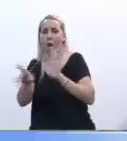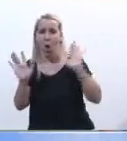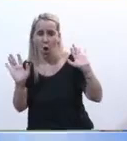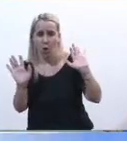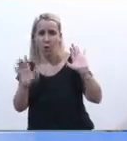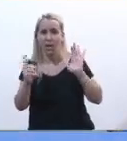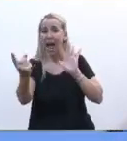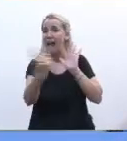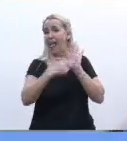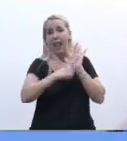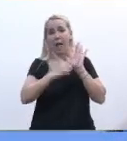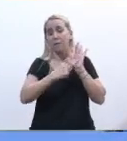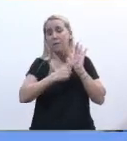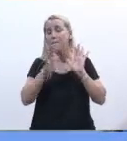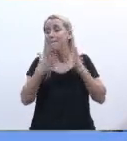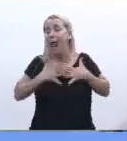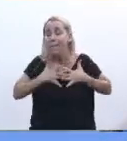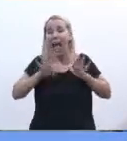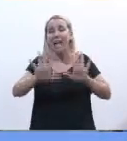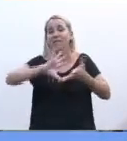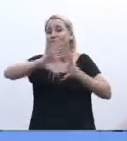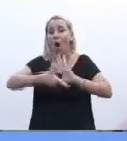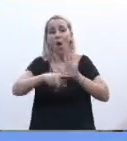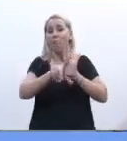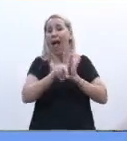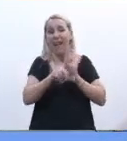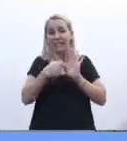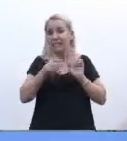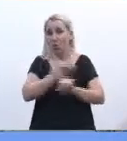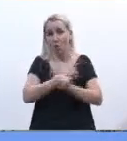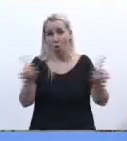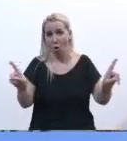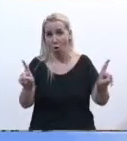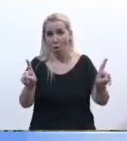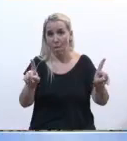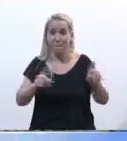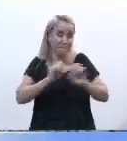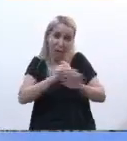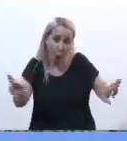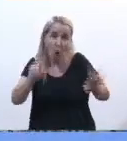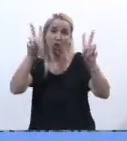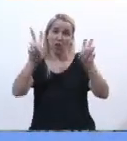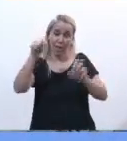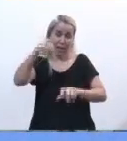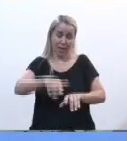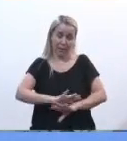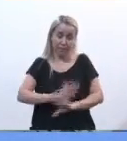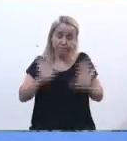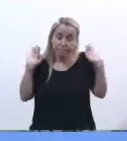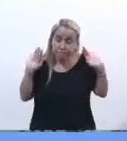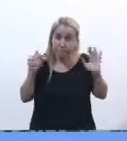cosa que, insisto, no me parece. La técnica legislativa, y mucho menos aún para un tema como este, la más acertada.